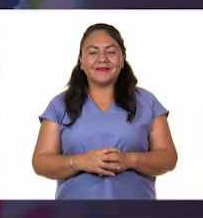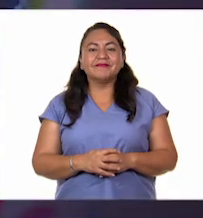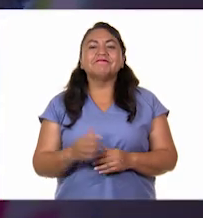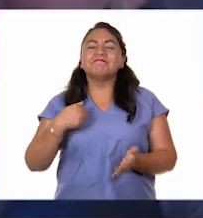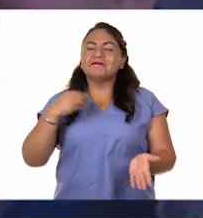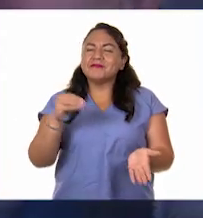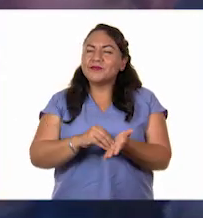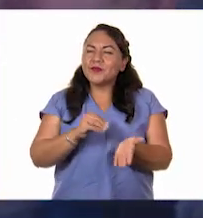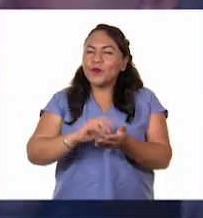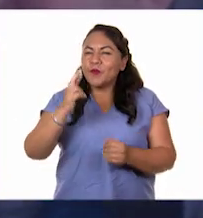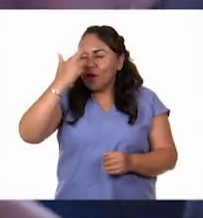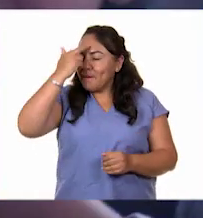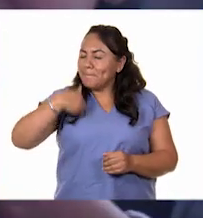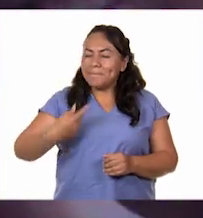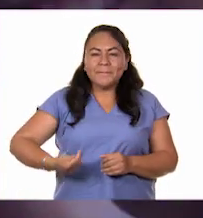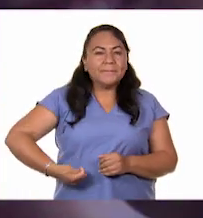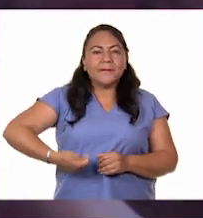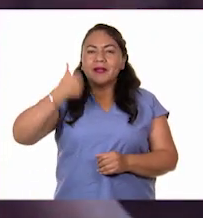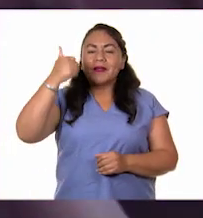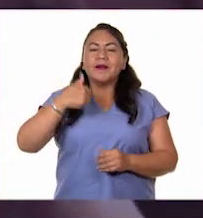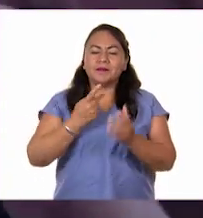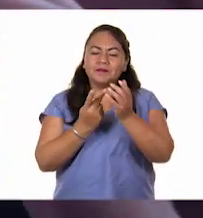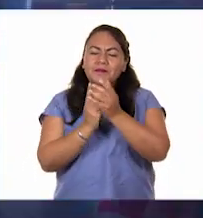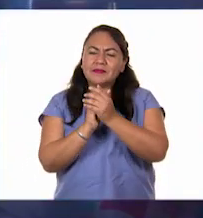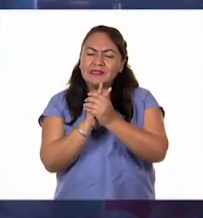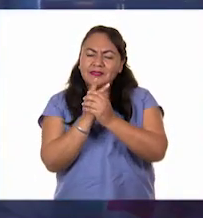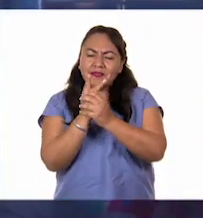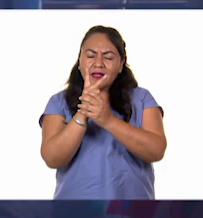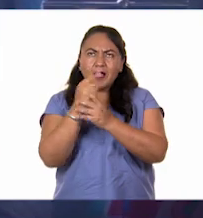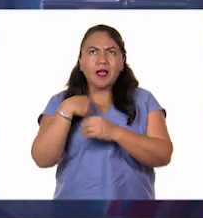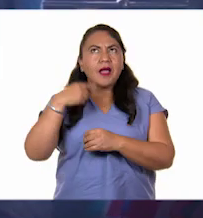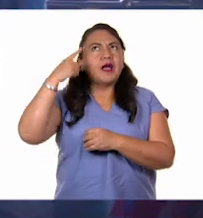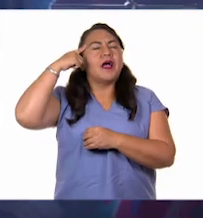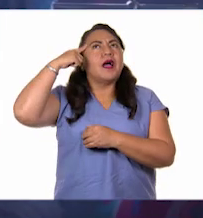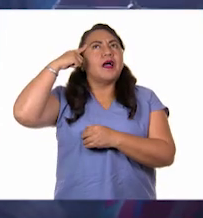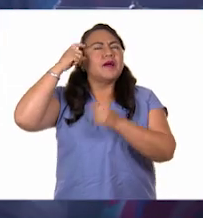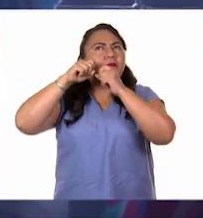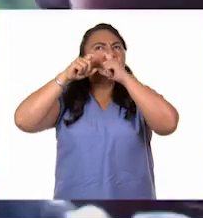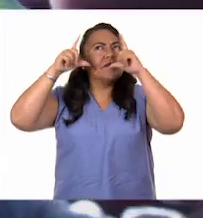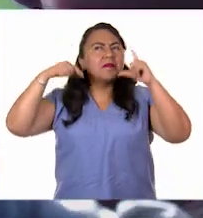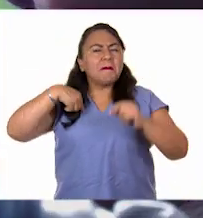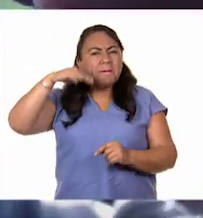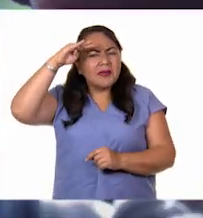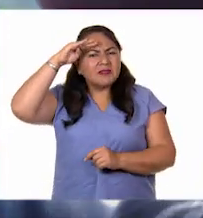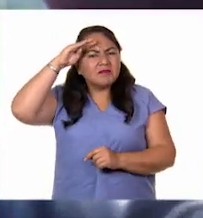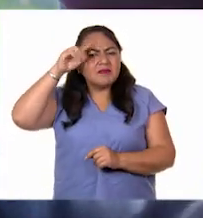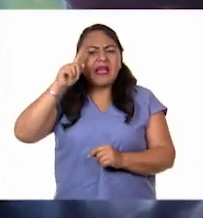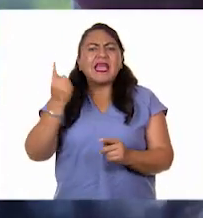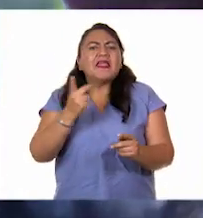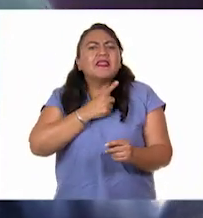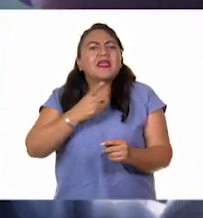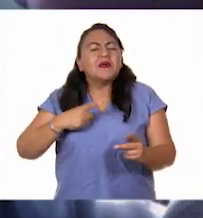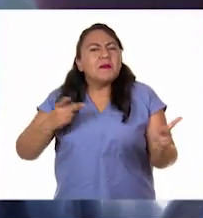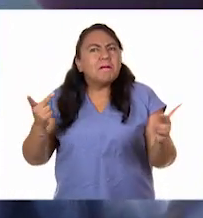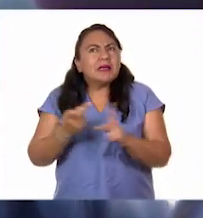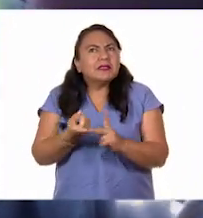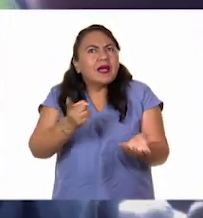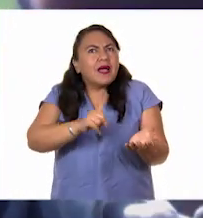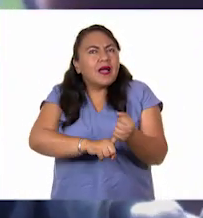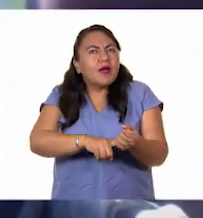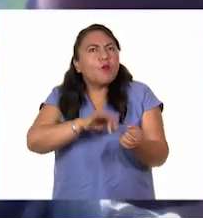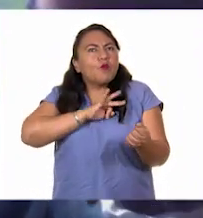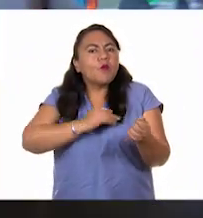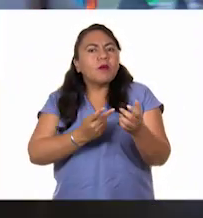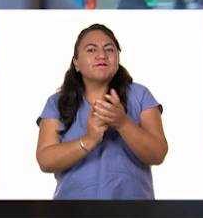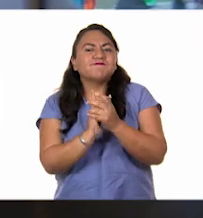Todavía me acuerdo la primera vez que vi germinar una plantita y en mi cabeza solo podía pensar qué tenía que pasar en él para que